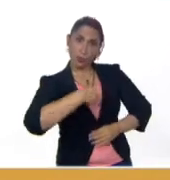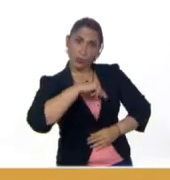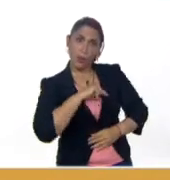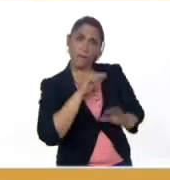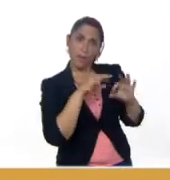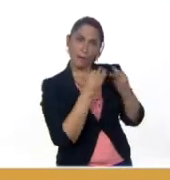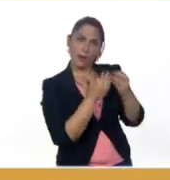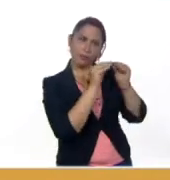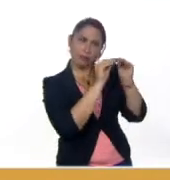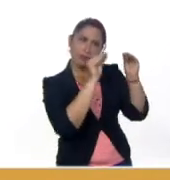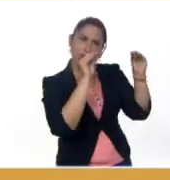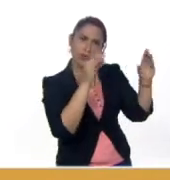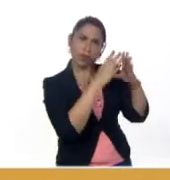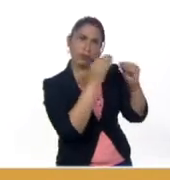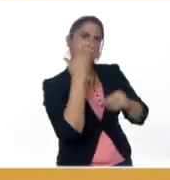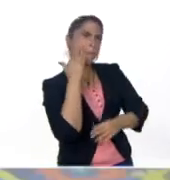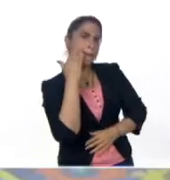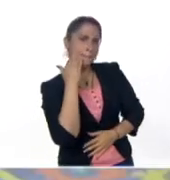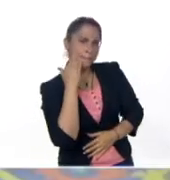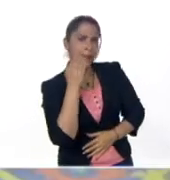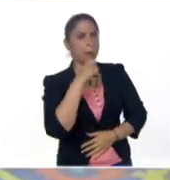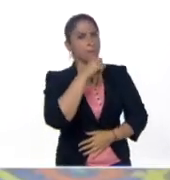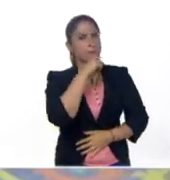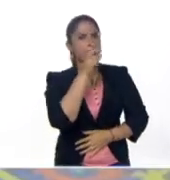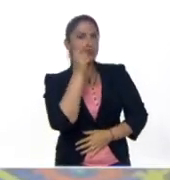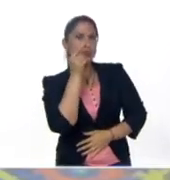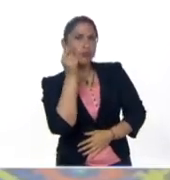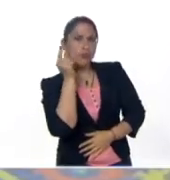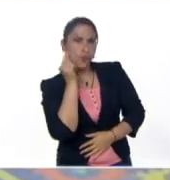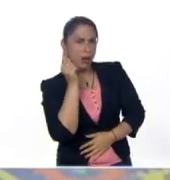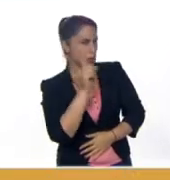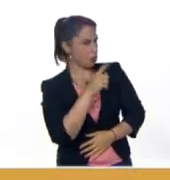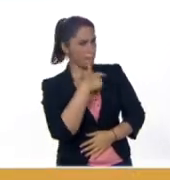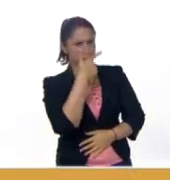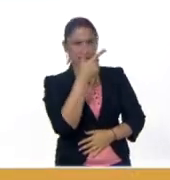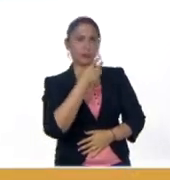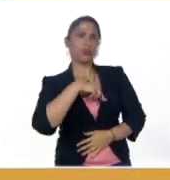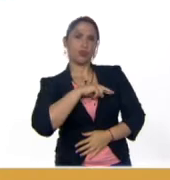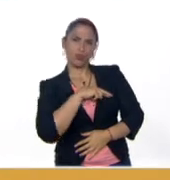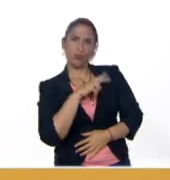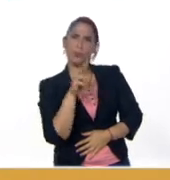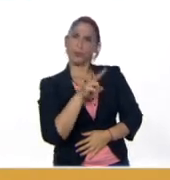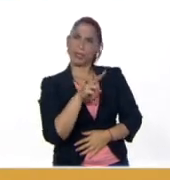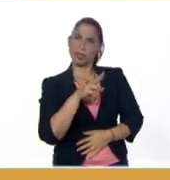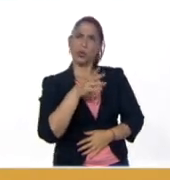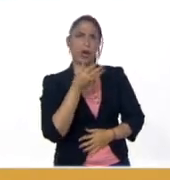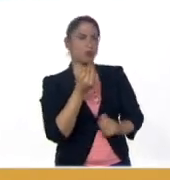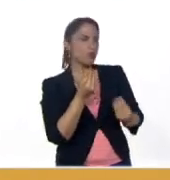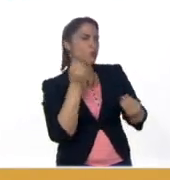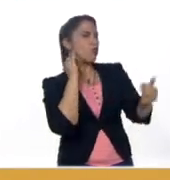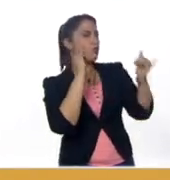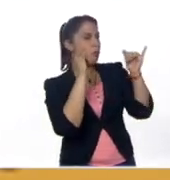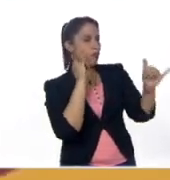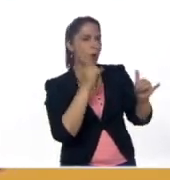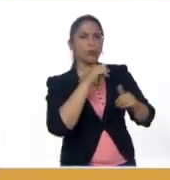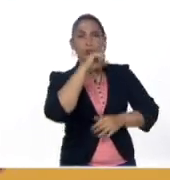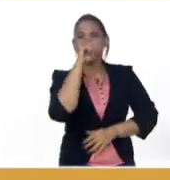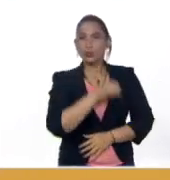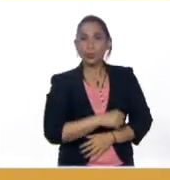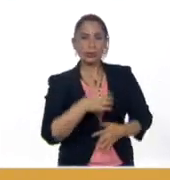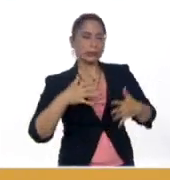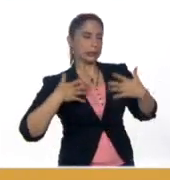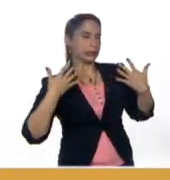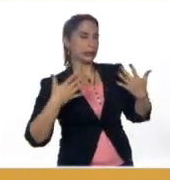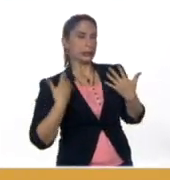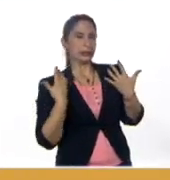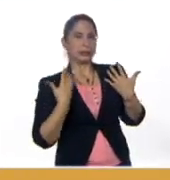y llamemos a todos, a la mamá, al abuelo. No nos dé pena. Miren, nosotros los venezolanos somos muy fiesteros, nos gusta la emoción, nos